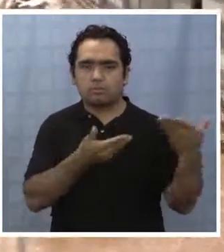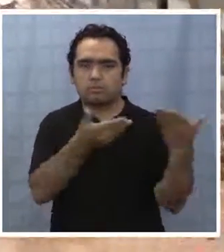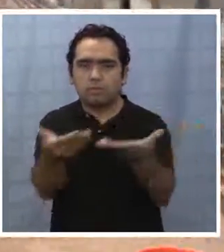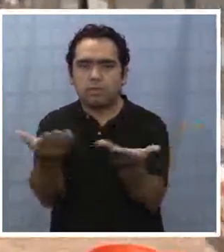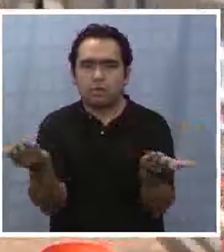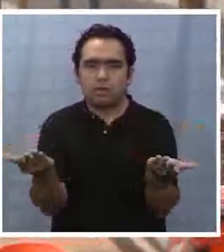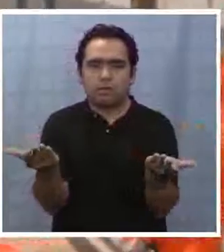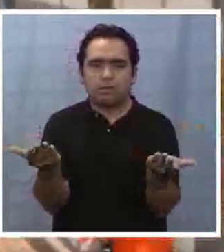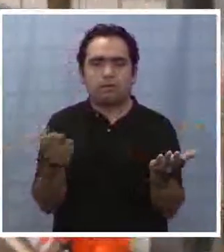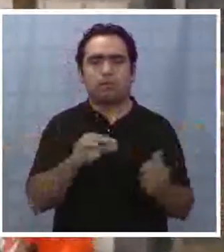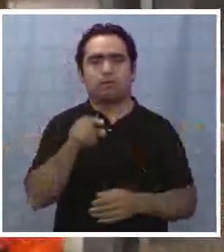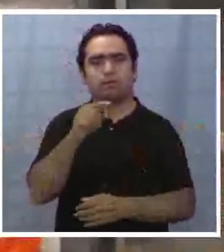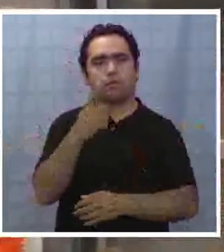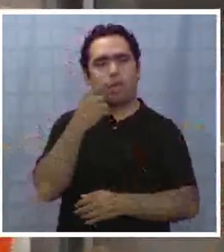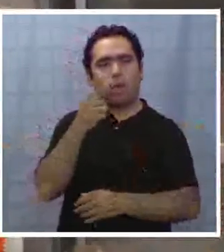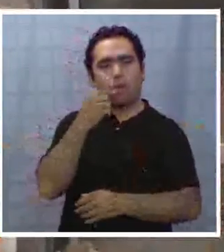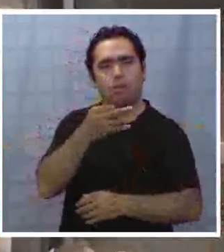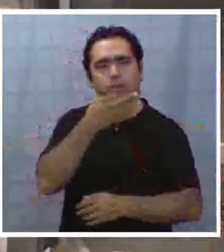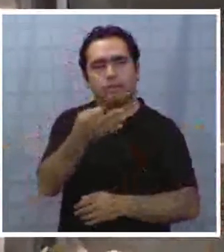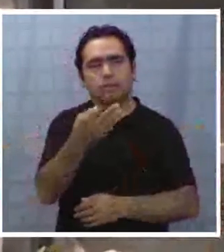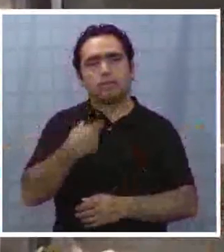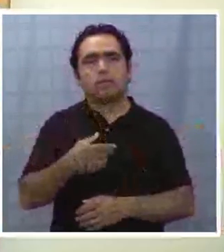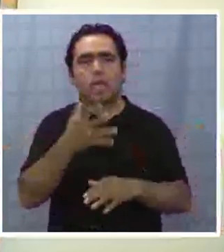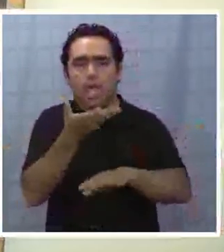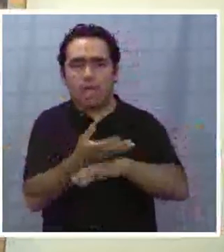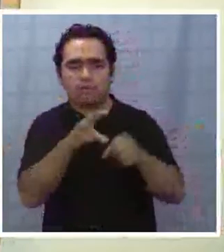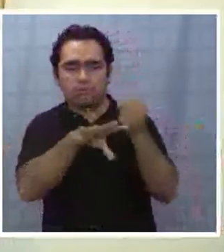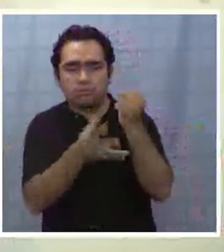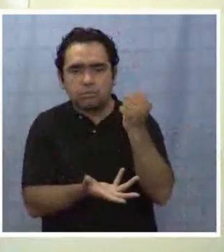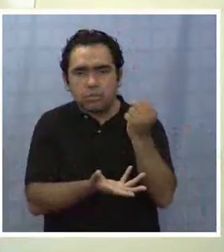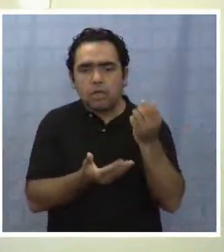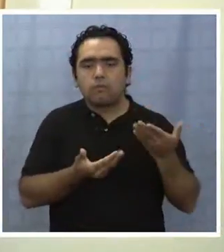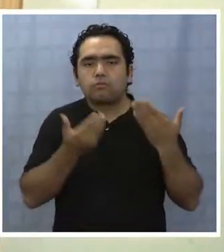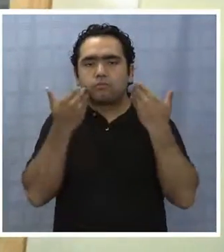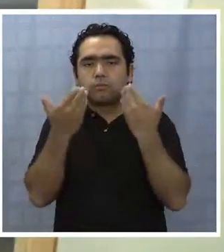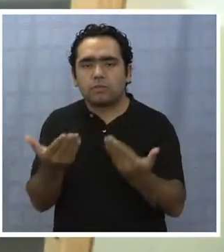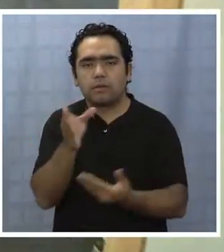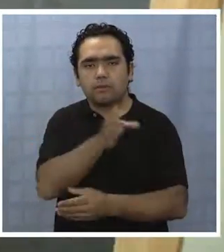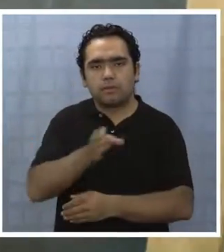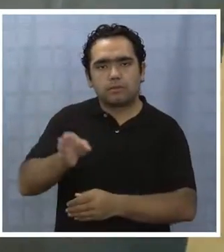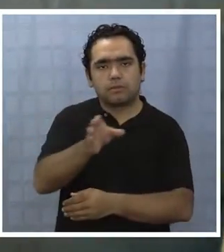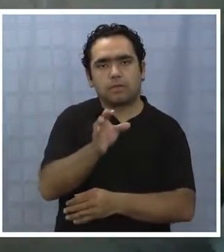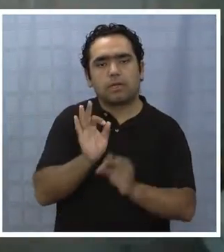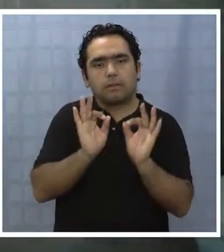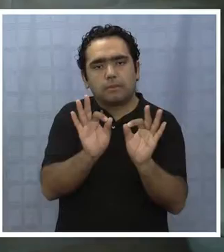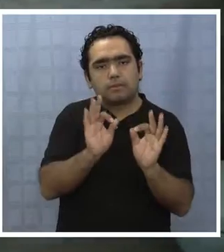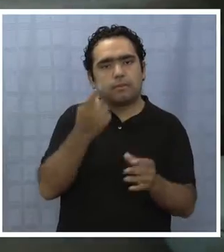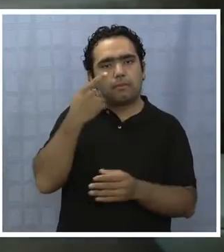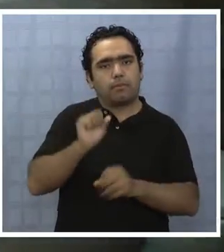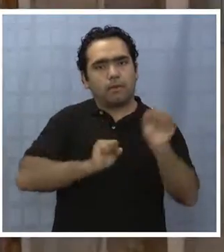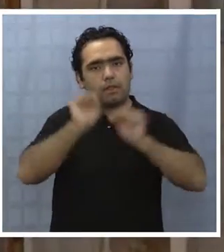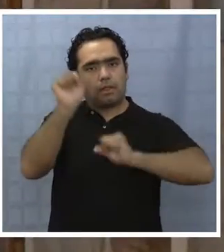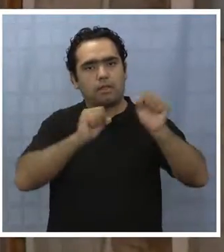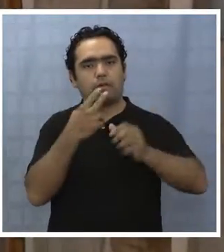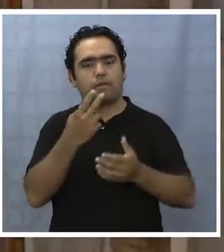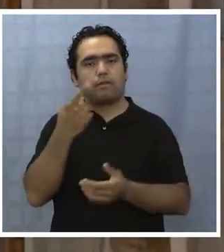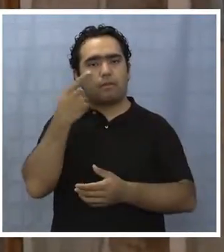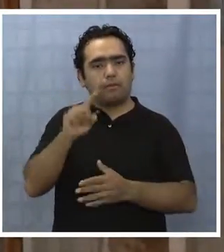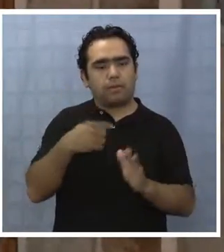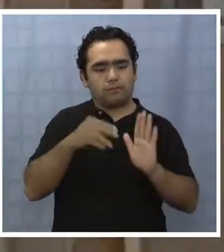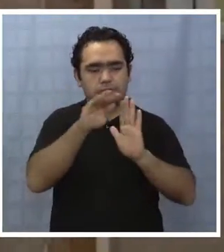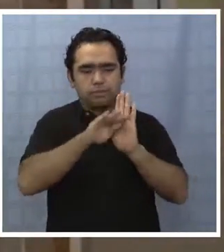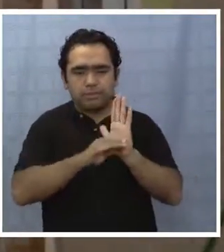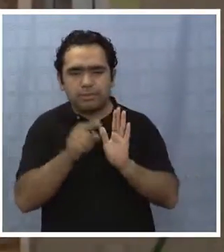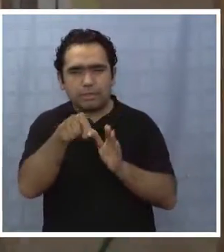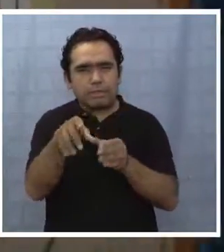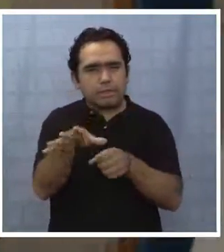Pérez Maquena comentó que existen subsidios y apoyos especiales para los adultos mayores en la política de vivienda, pero reconoció que este caso